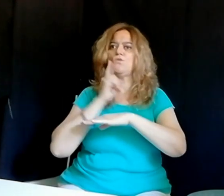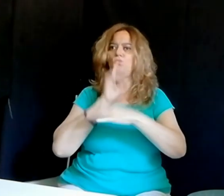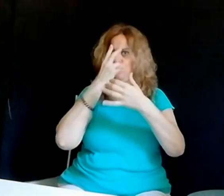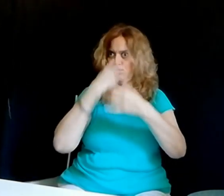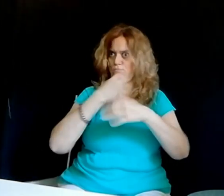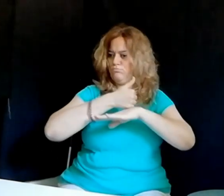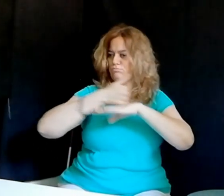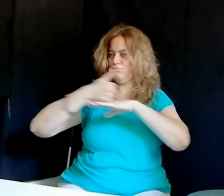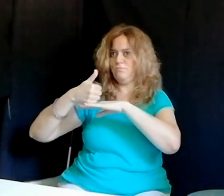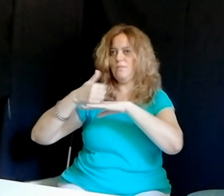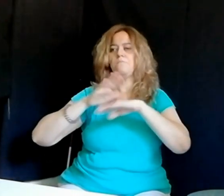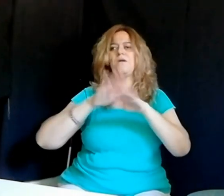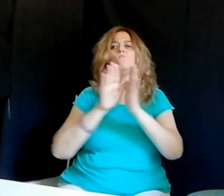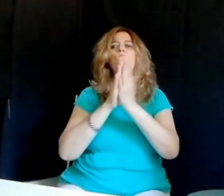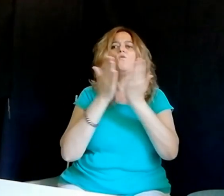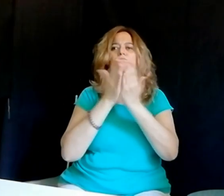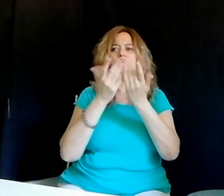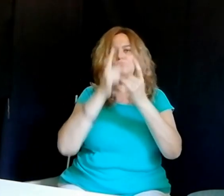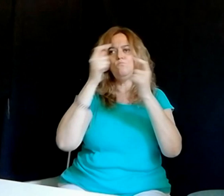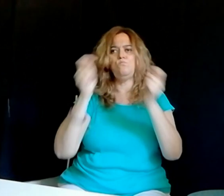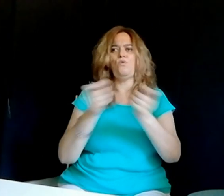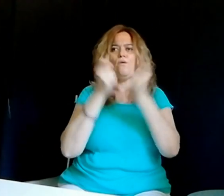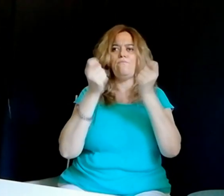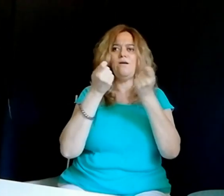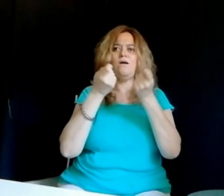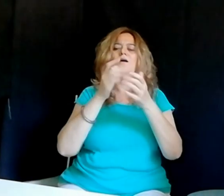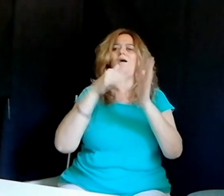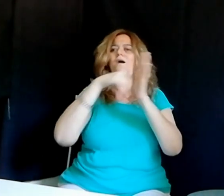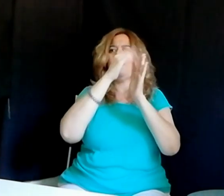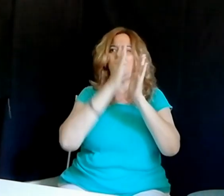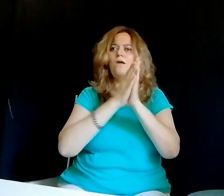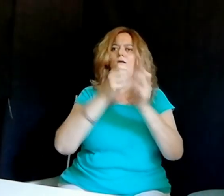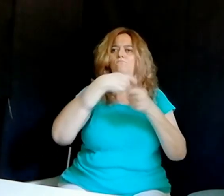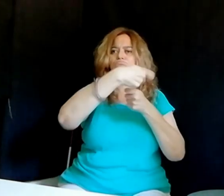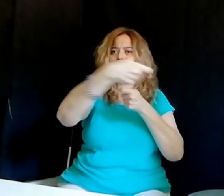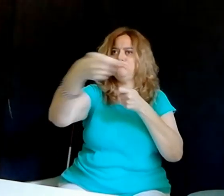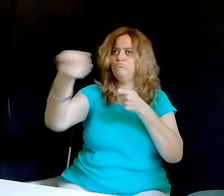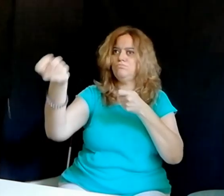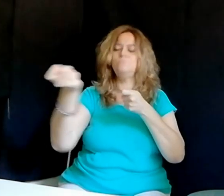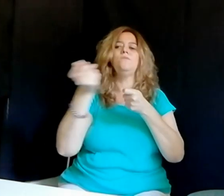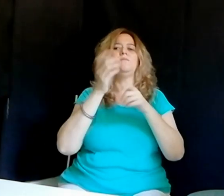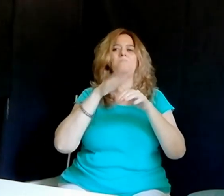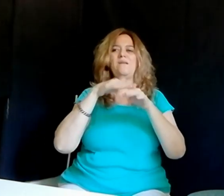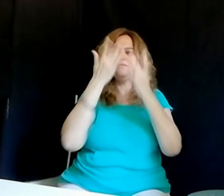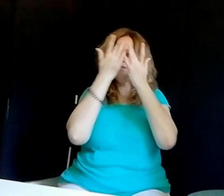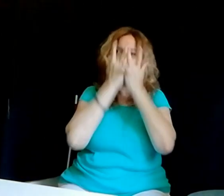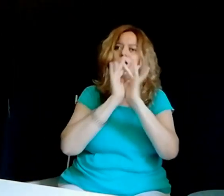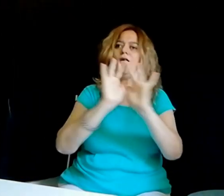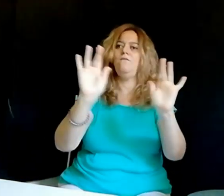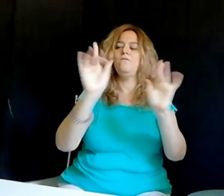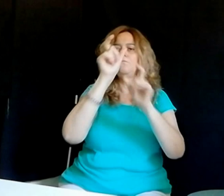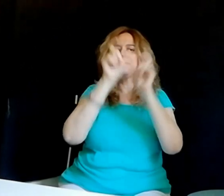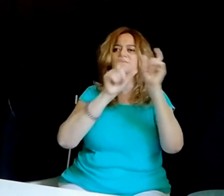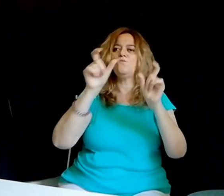también estudiaremos lo mismo en el lunes 28. Entonces, nuestro objetivo es, bueno, estamos en la calle con una pequeña mesa, un spa, que nos pidió